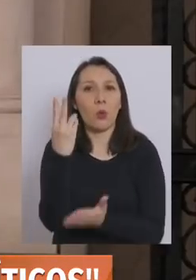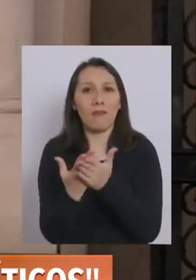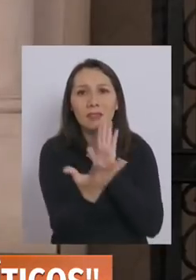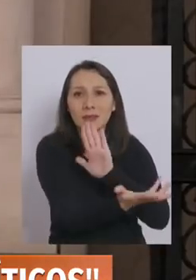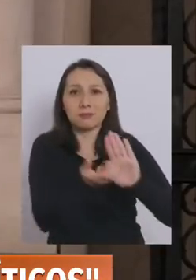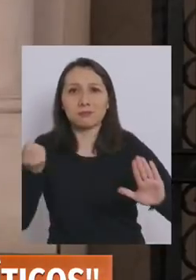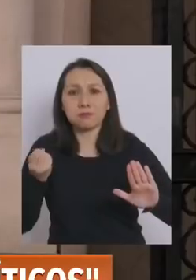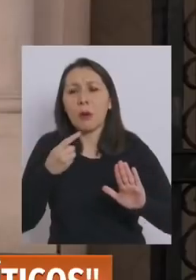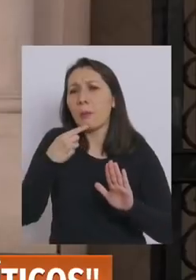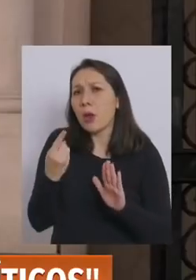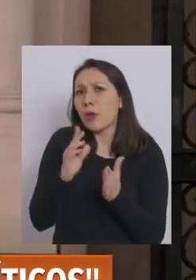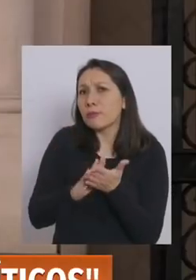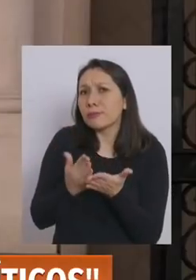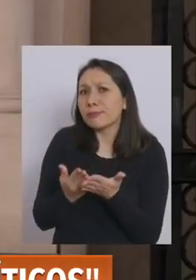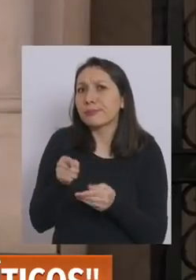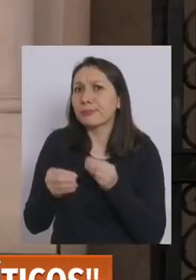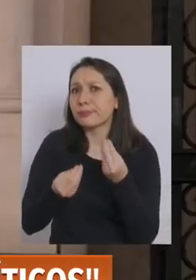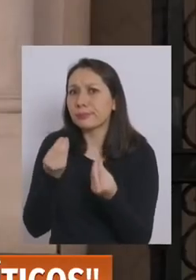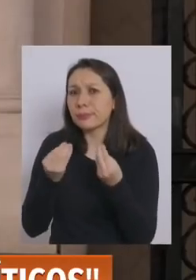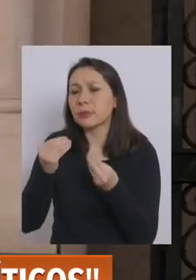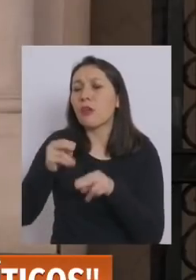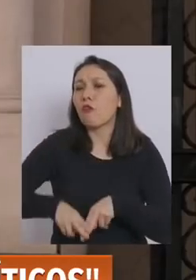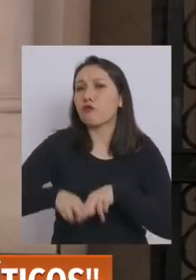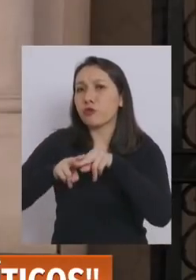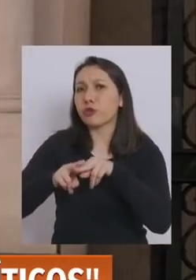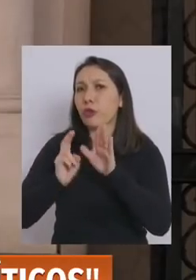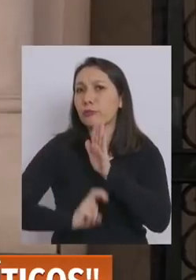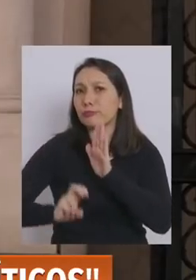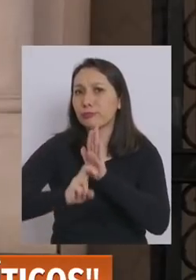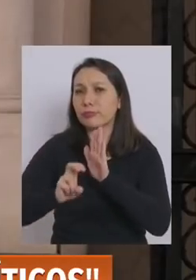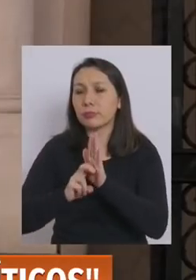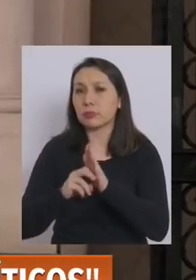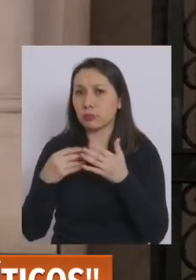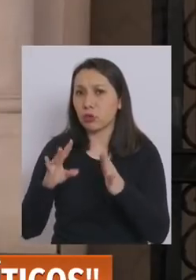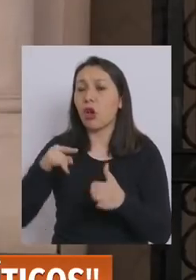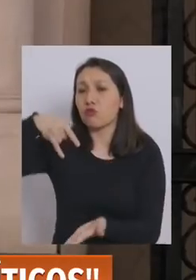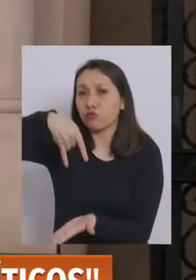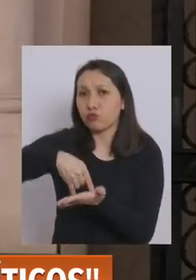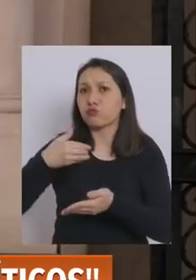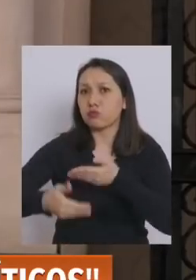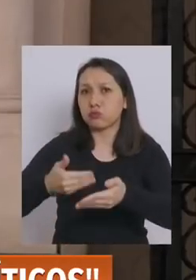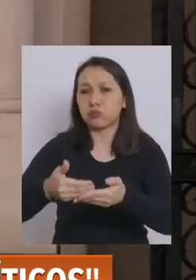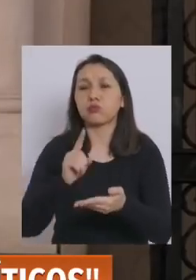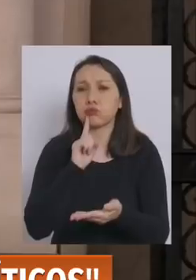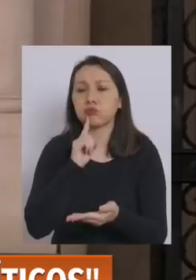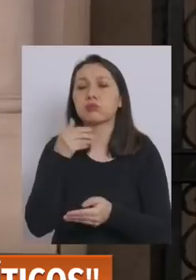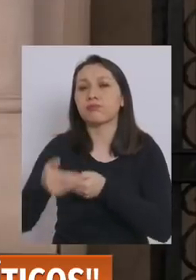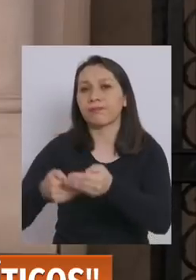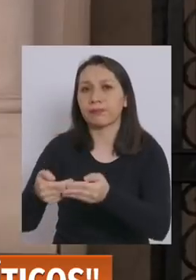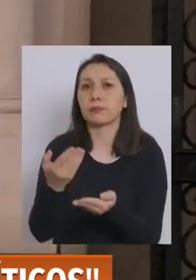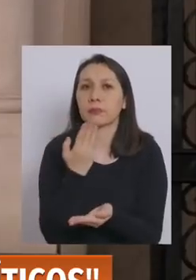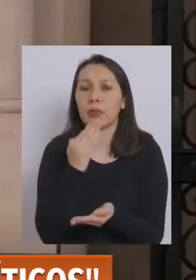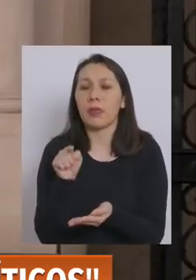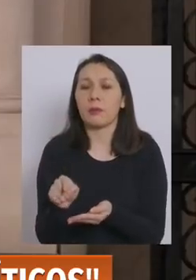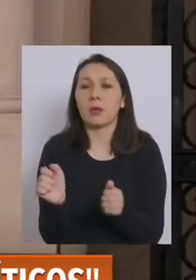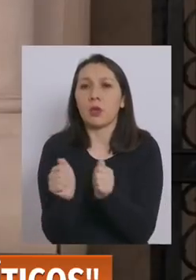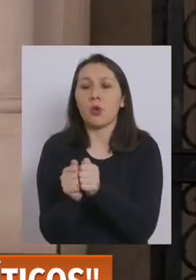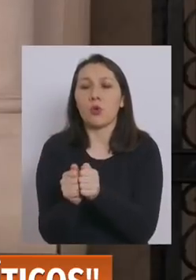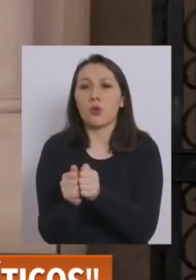retiro del 10% de los ahorros previsionales, sigue avanzando en el Congreso Nacional y sigue avanzando también con